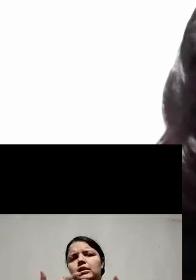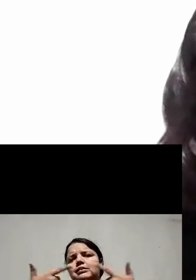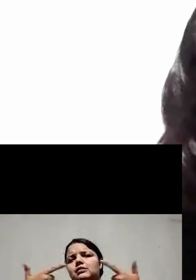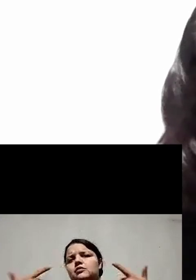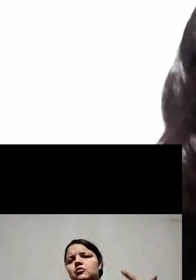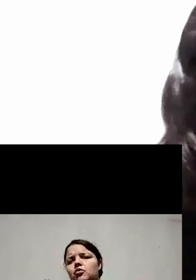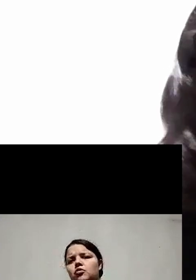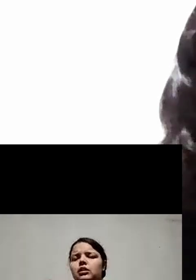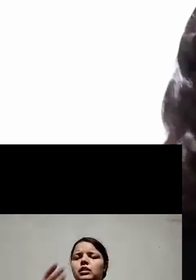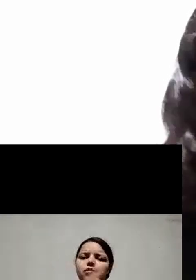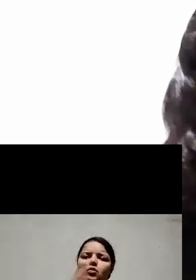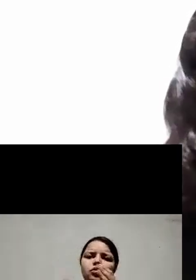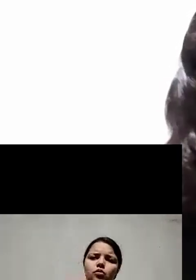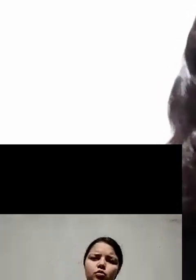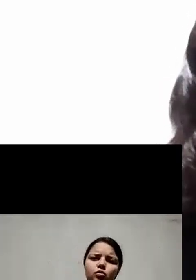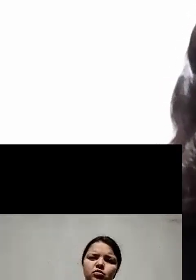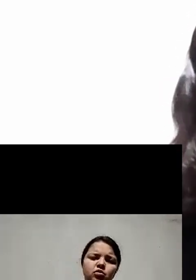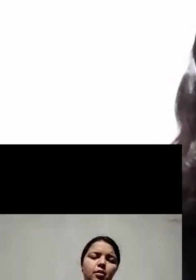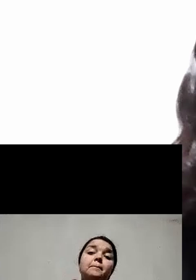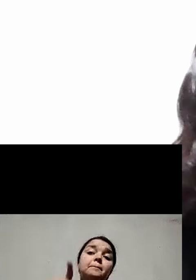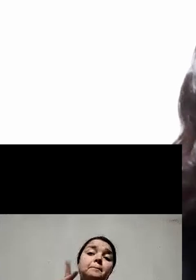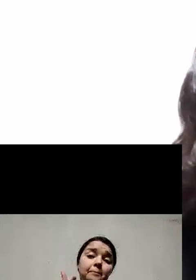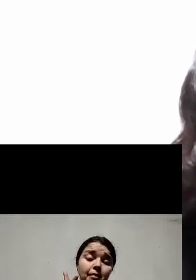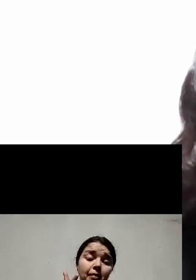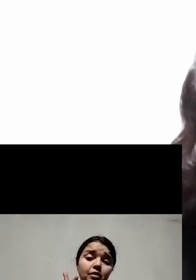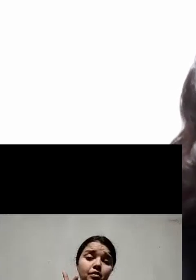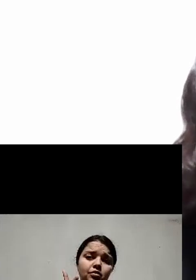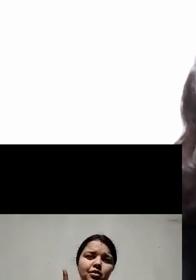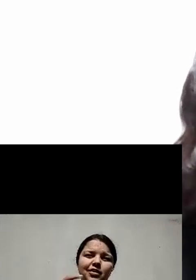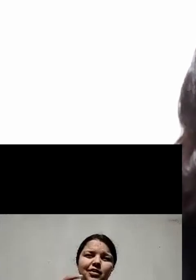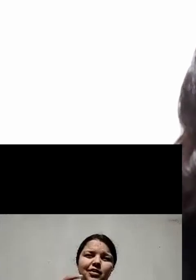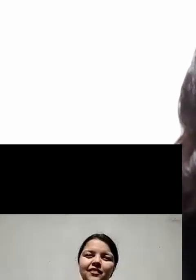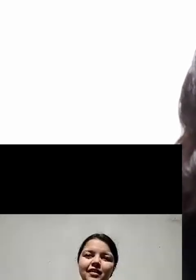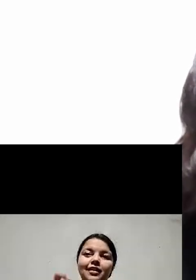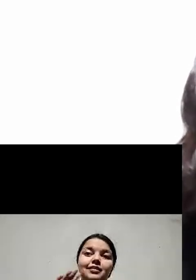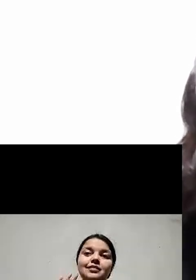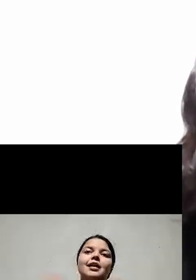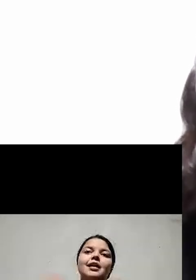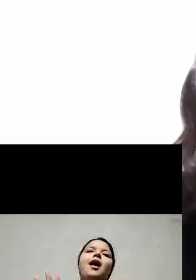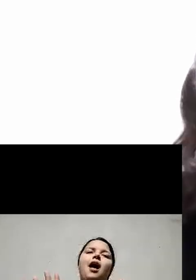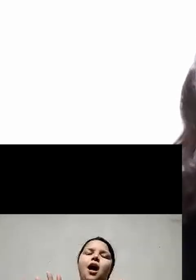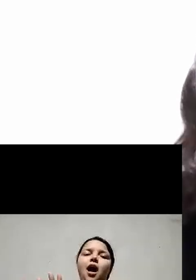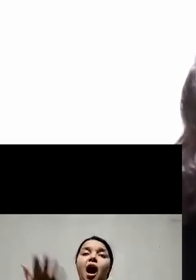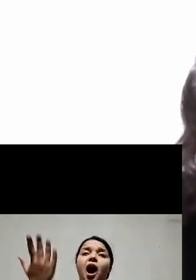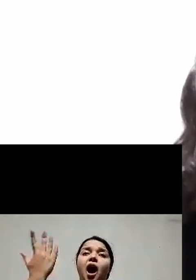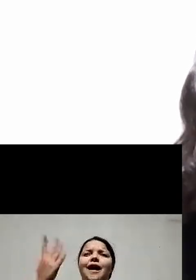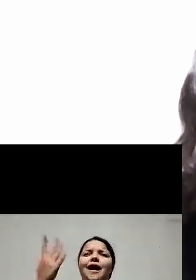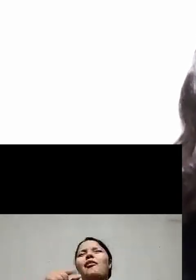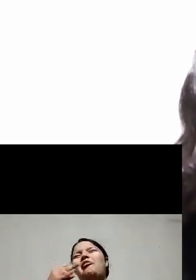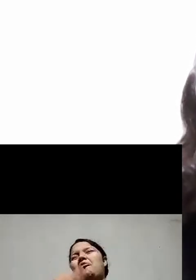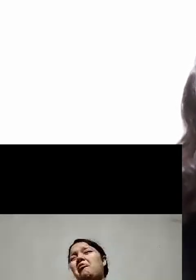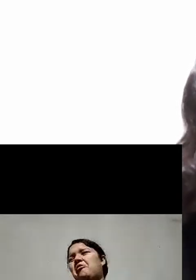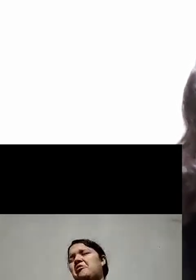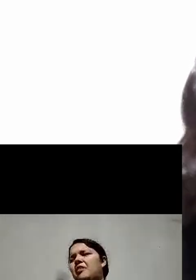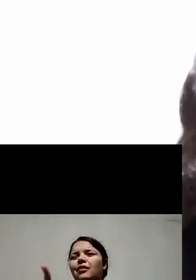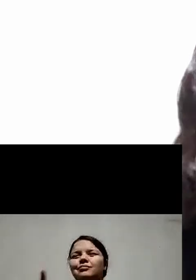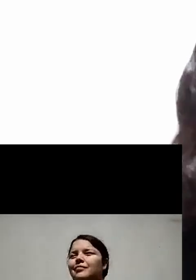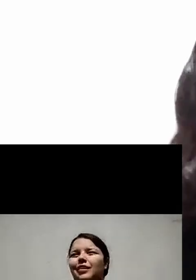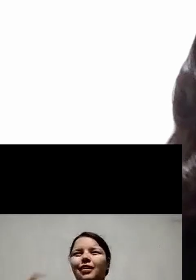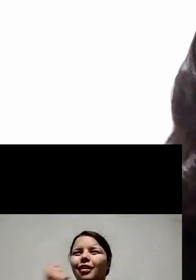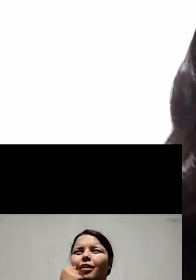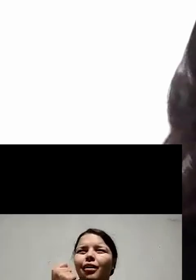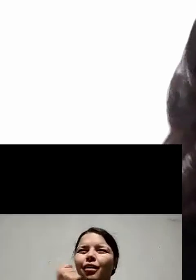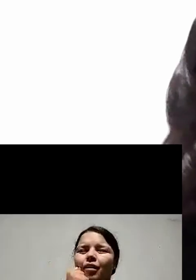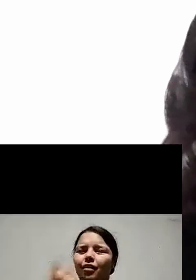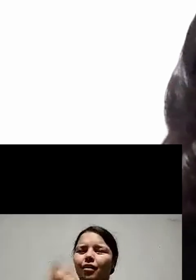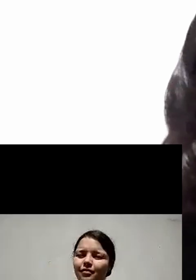hechos, no significa que ahorita ya no tengan sentido. Entonces vamos a ver cómo se relacionan, cómo se